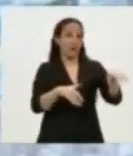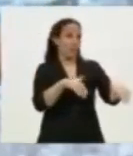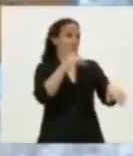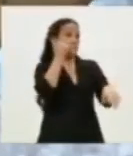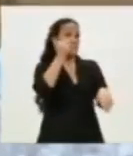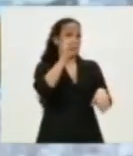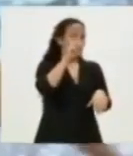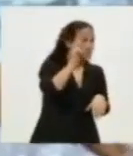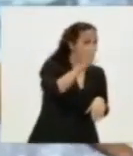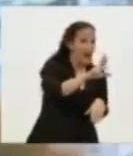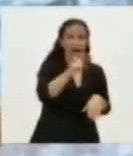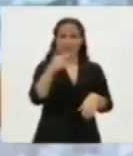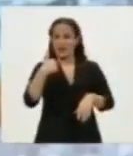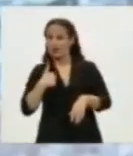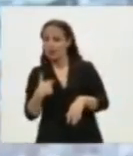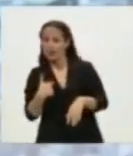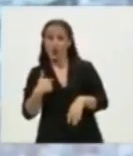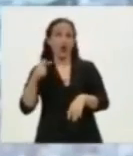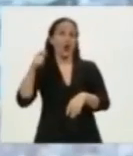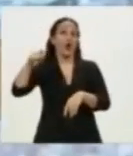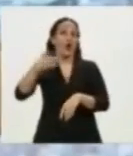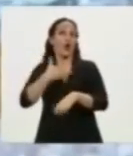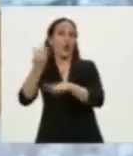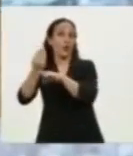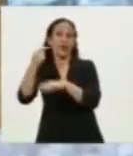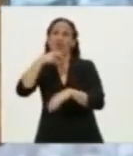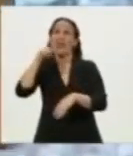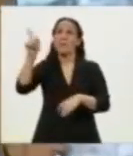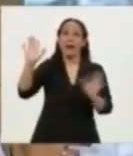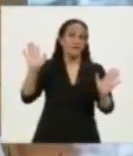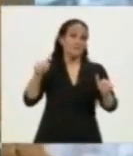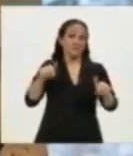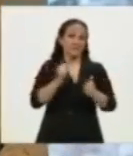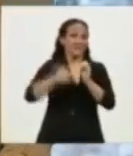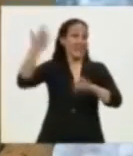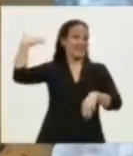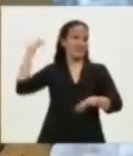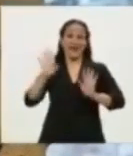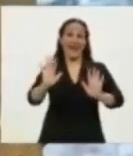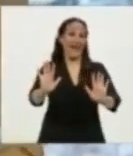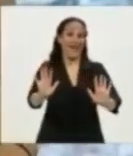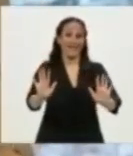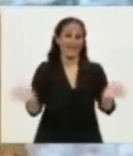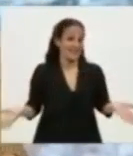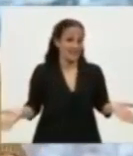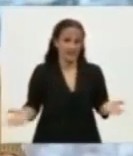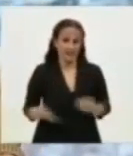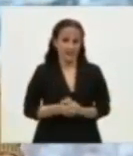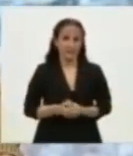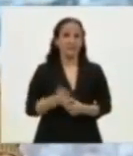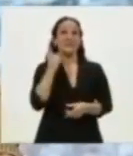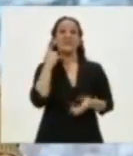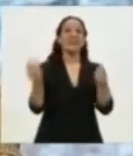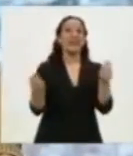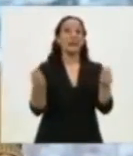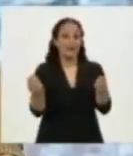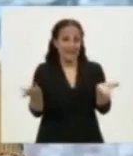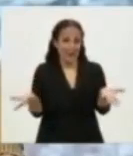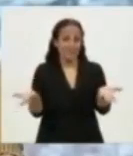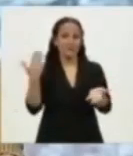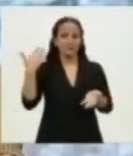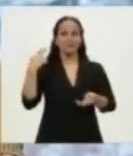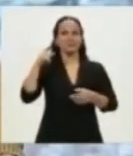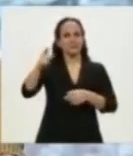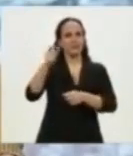yo, ni el actual gobierno de Alemania, ni nada, la historia es así. ¿Qué pasaba mientras tanto? ¿Dónde va por primera vez la